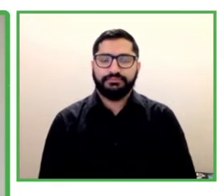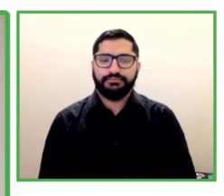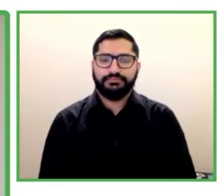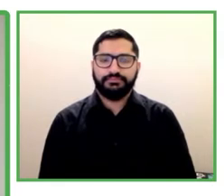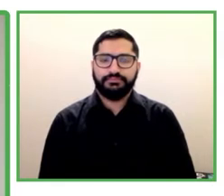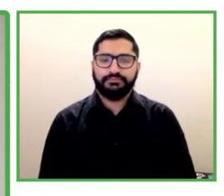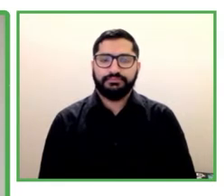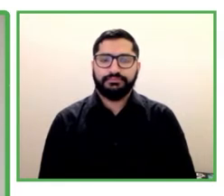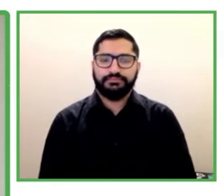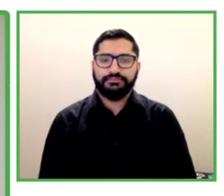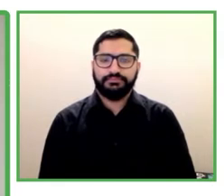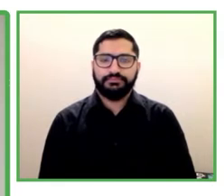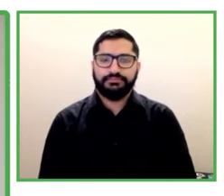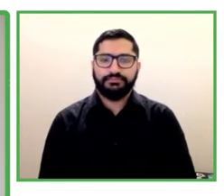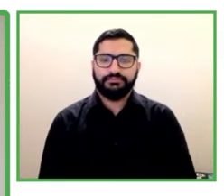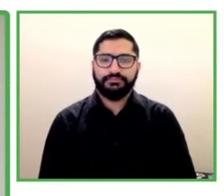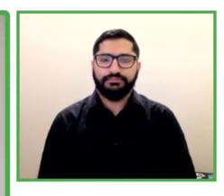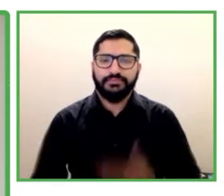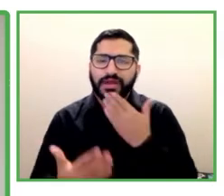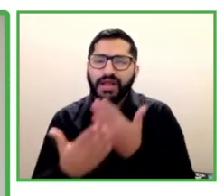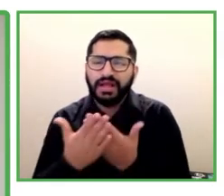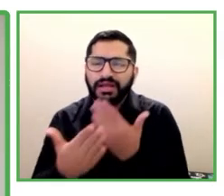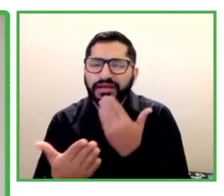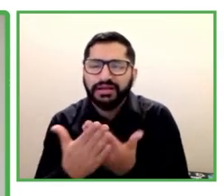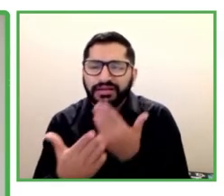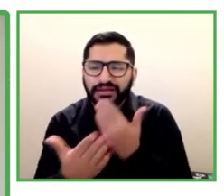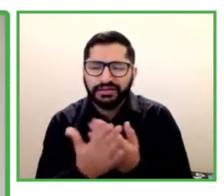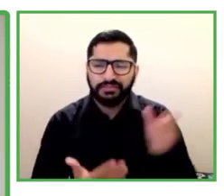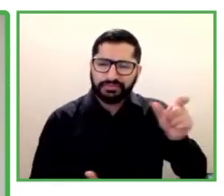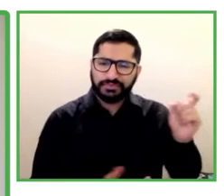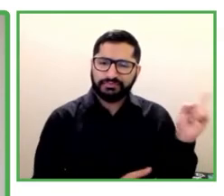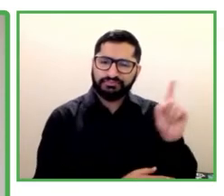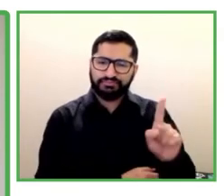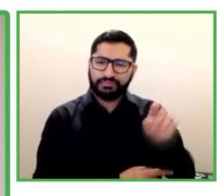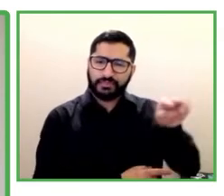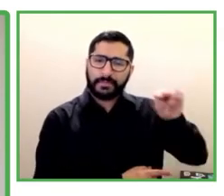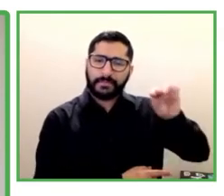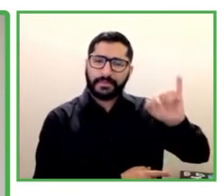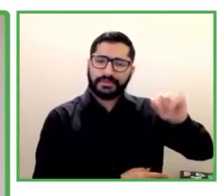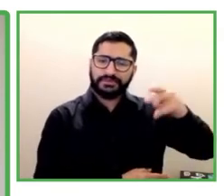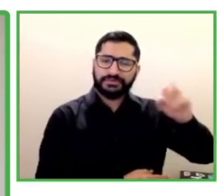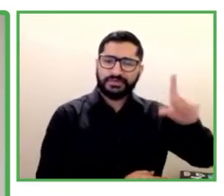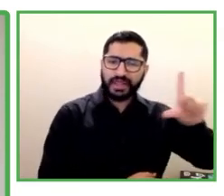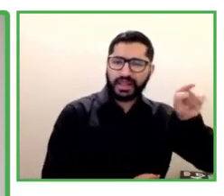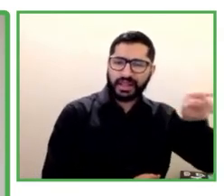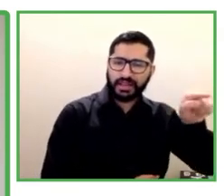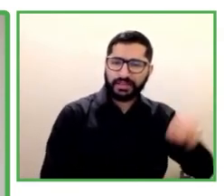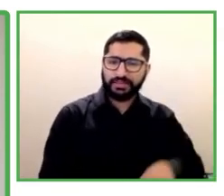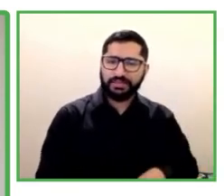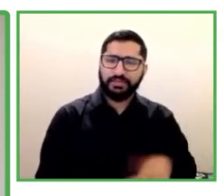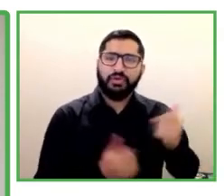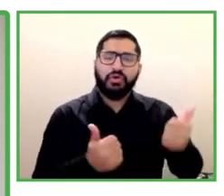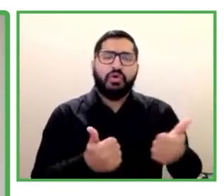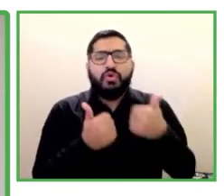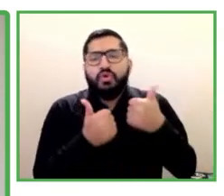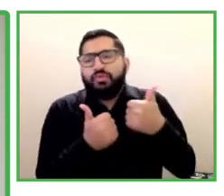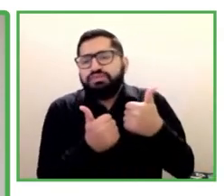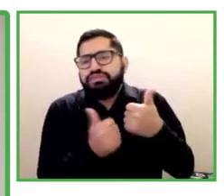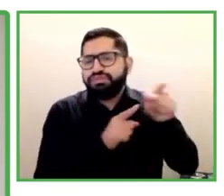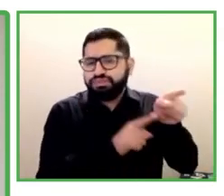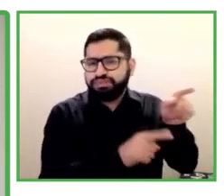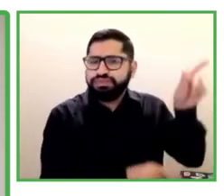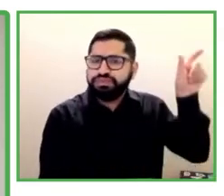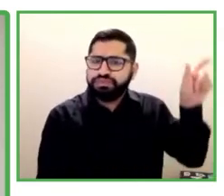Muchas gracias, querido Michael. Obviamente, nada de esto sería posible sin tu